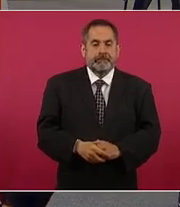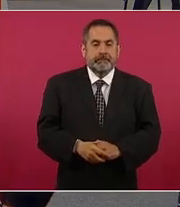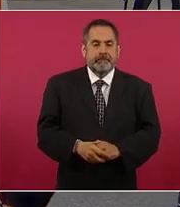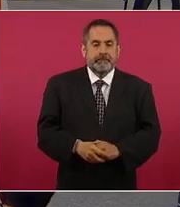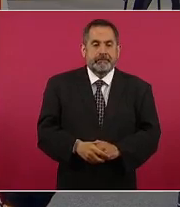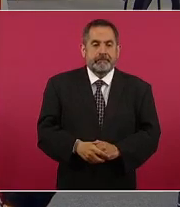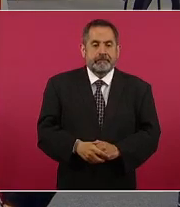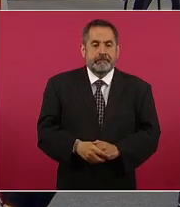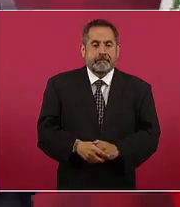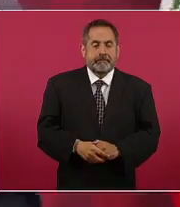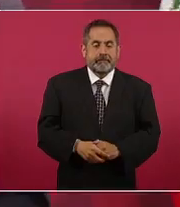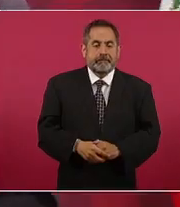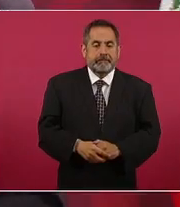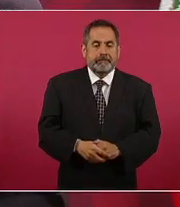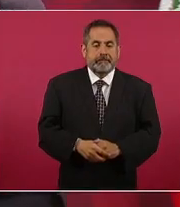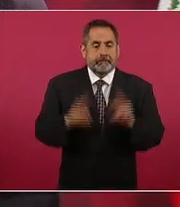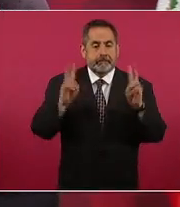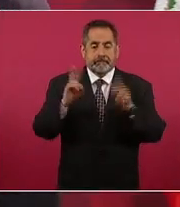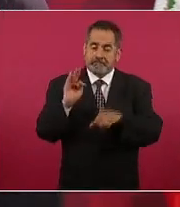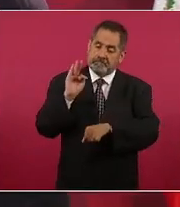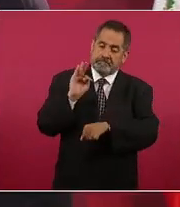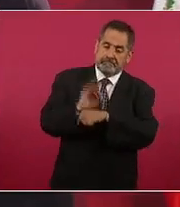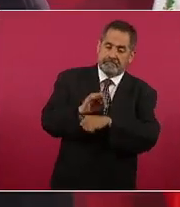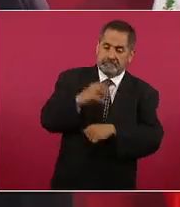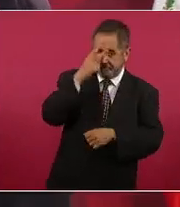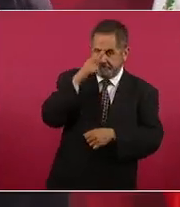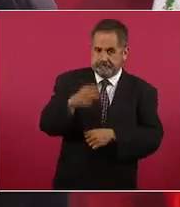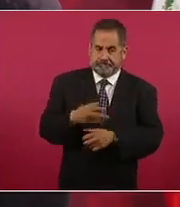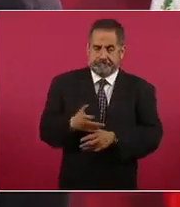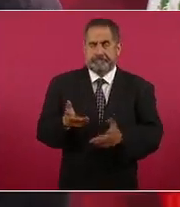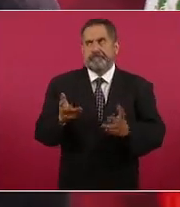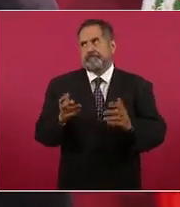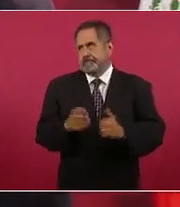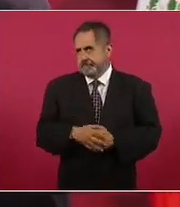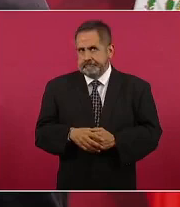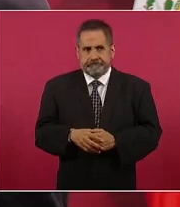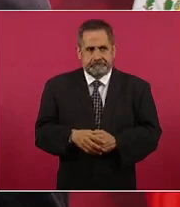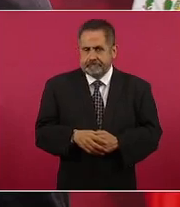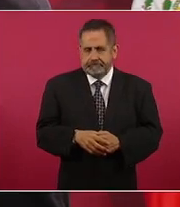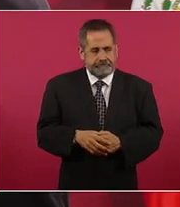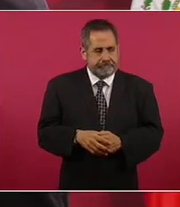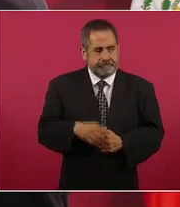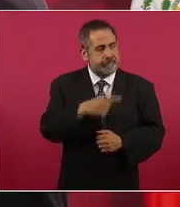va por México contra México